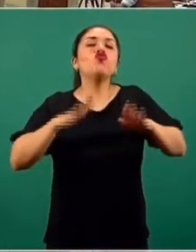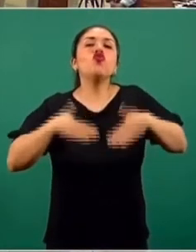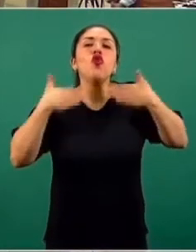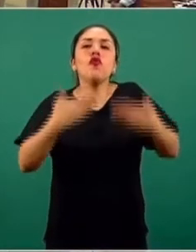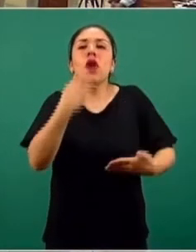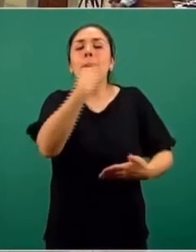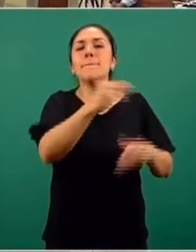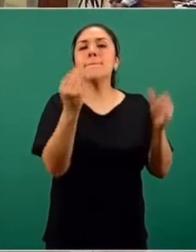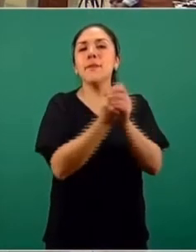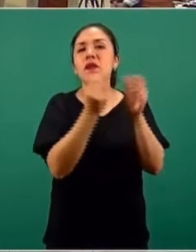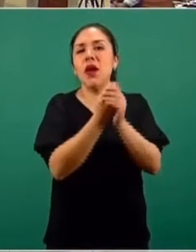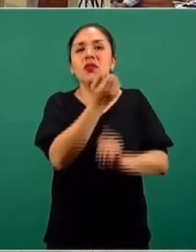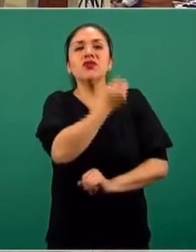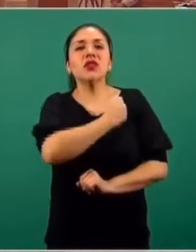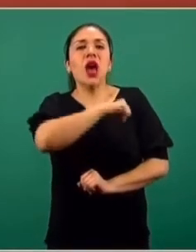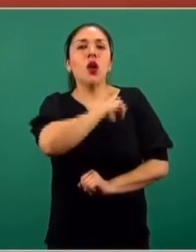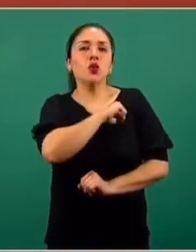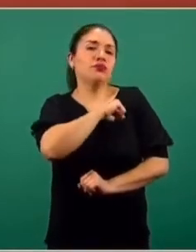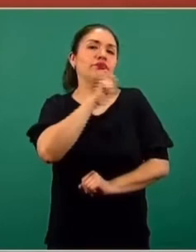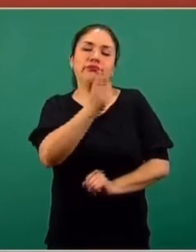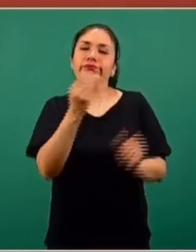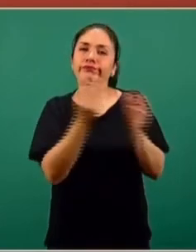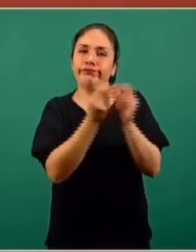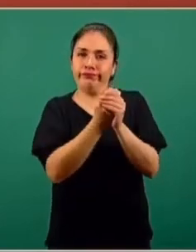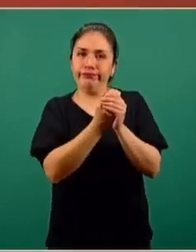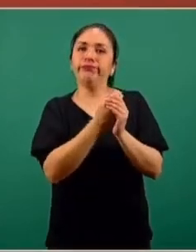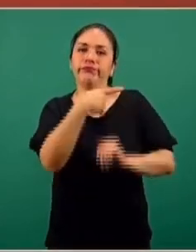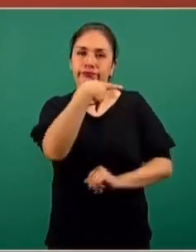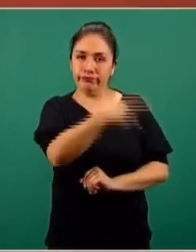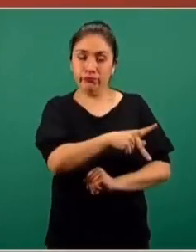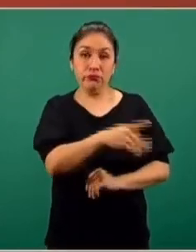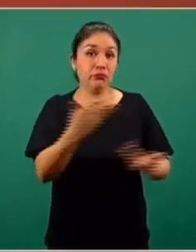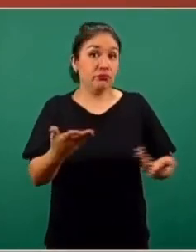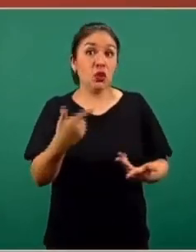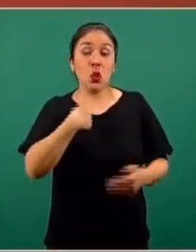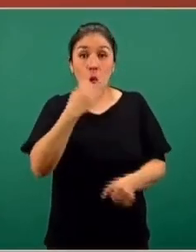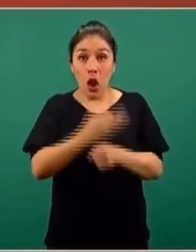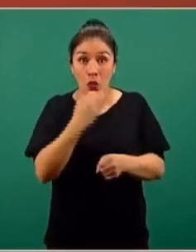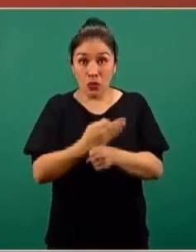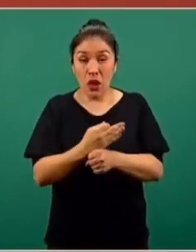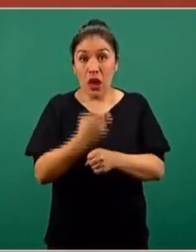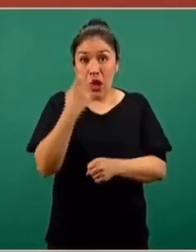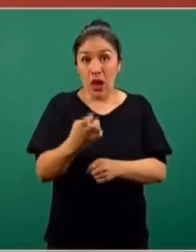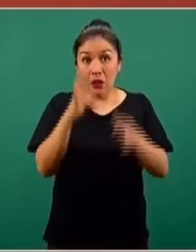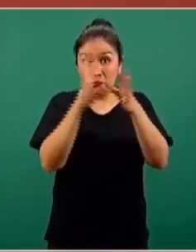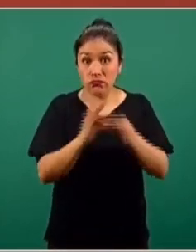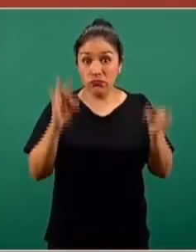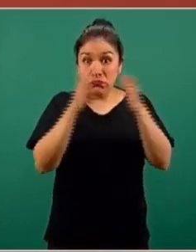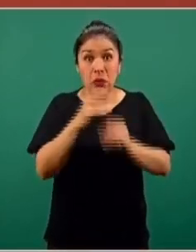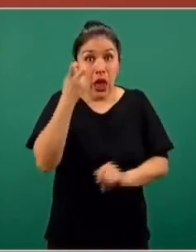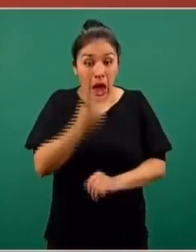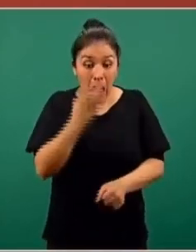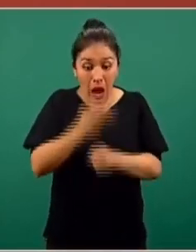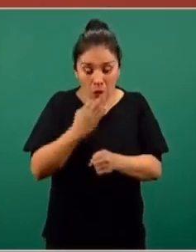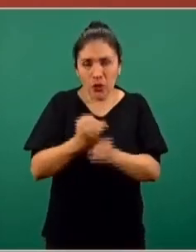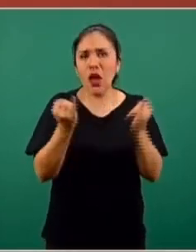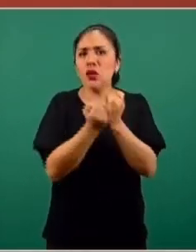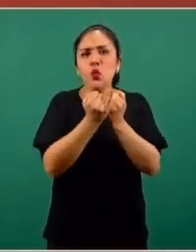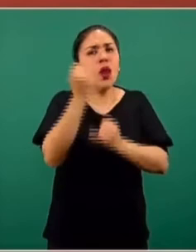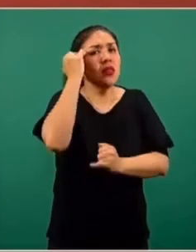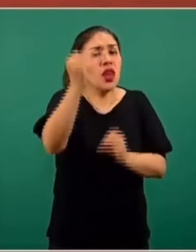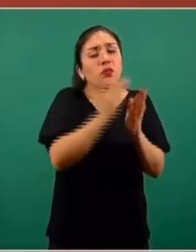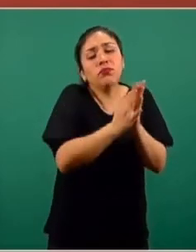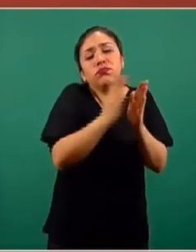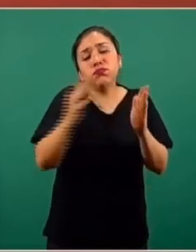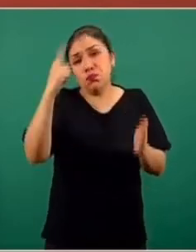privada de las personas que son atendidas. Entonces, no sólo ahorita, sino a lo largo de todo el periodo de recuperación